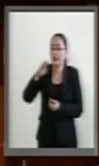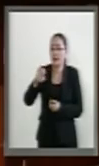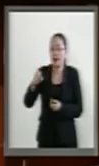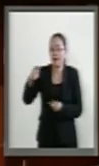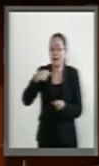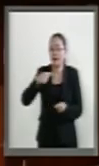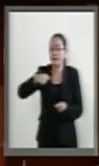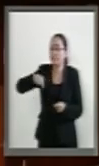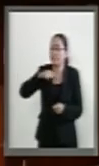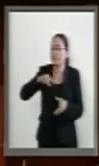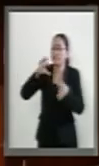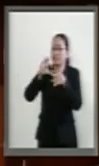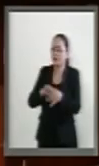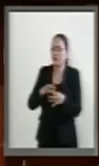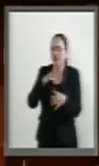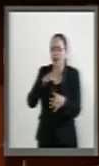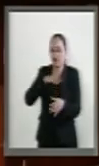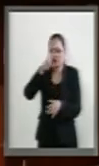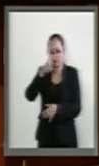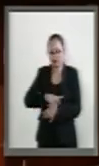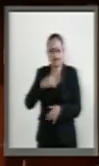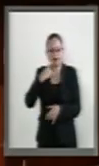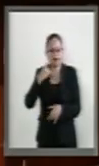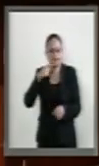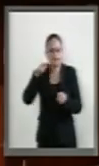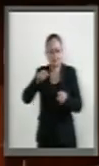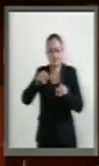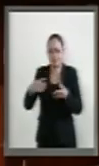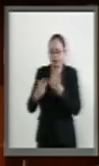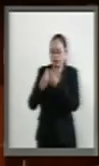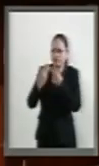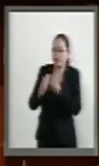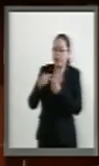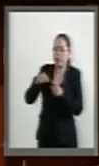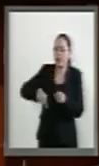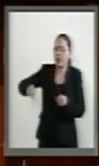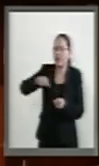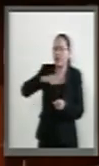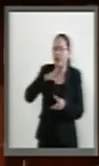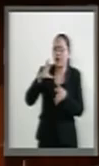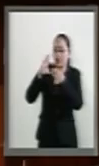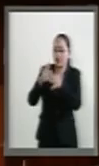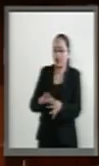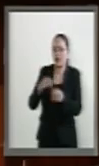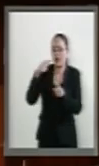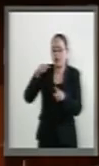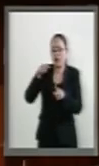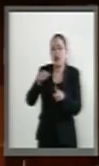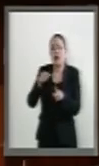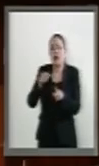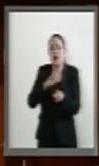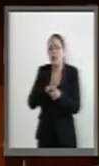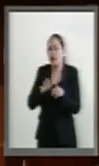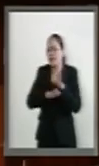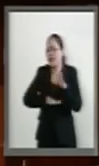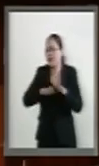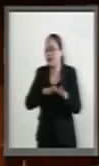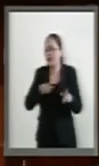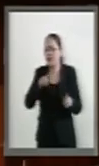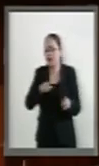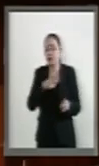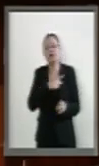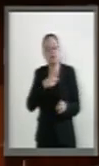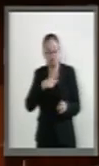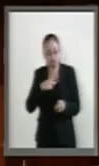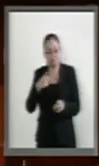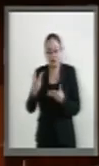hemos desplegado una muy intensa campaña de acercamiento y de cooperación a partir de reconocer que tenemos